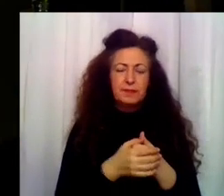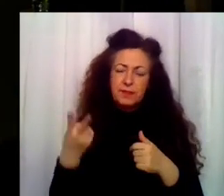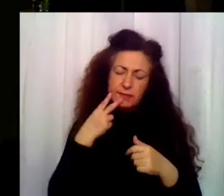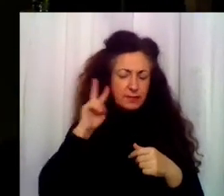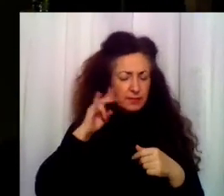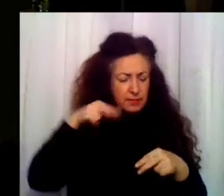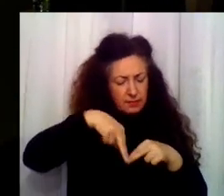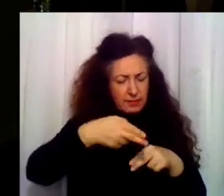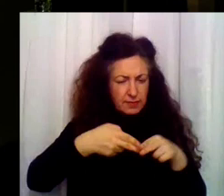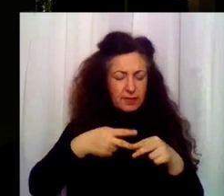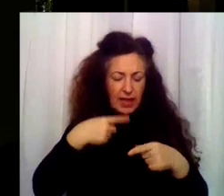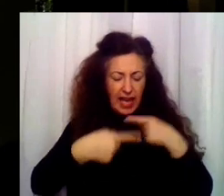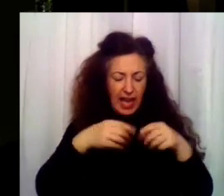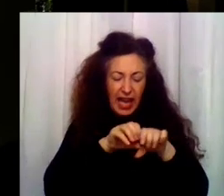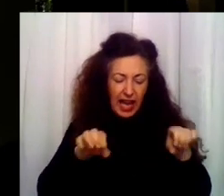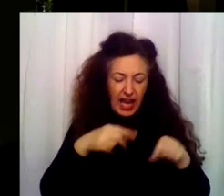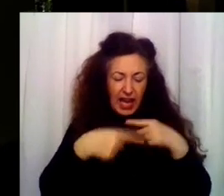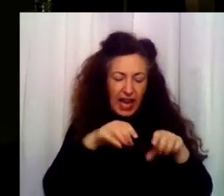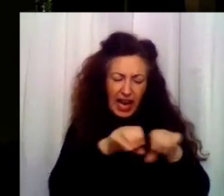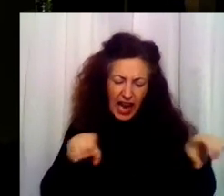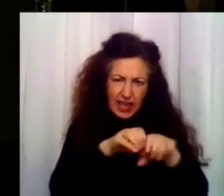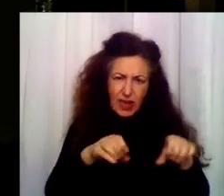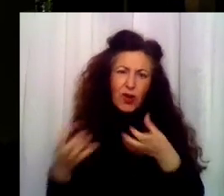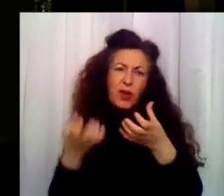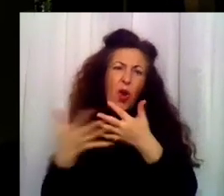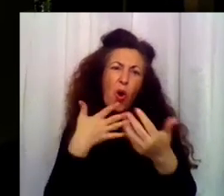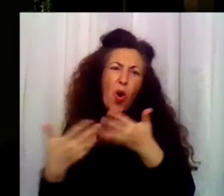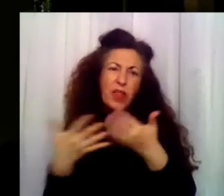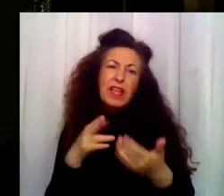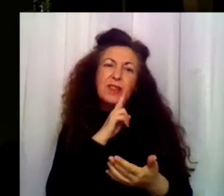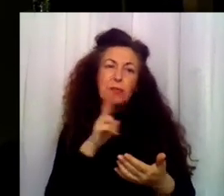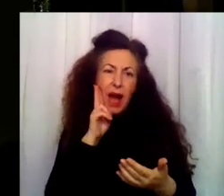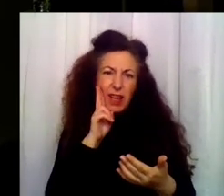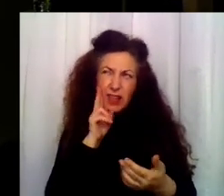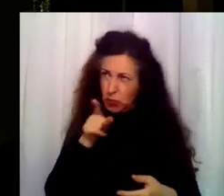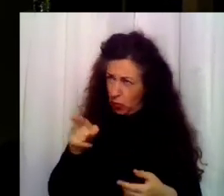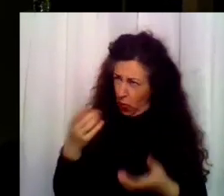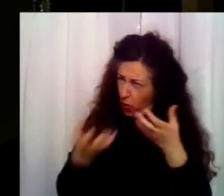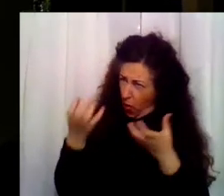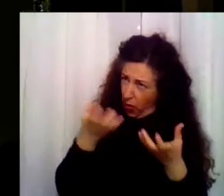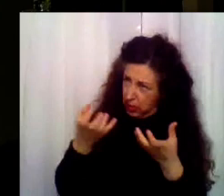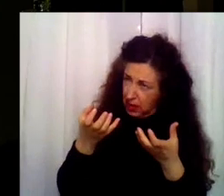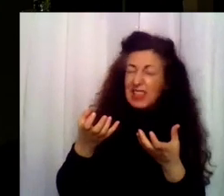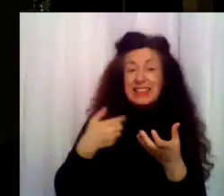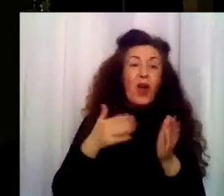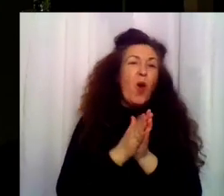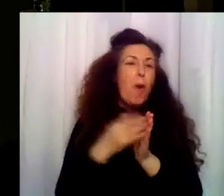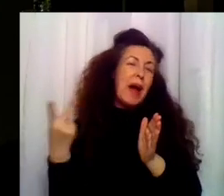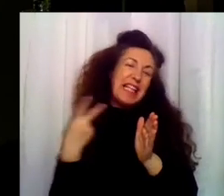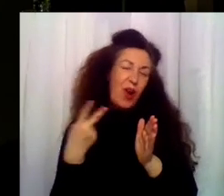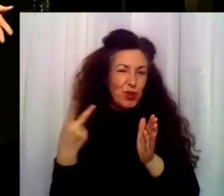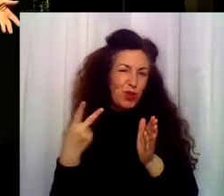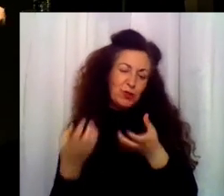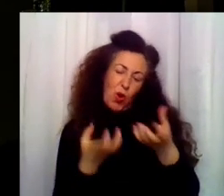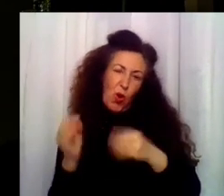Están buenos estos canelones. Los ha hecho tu madre. Sí. ¿Todos los del comedor? Bueno, con dos compañeros más. Aquí hay que hacer de todo. Eso es bueno.